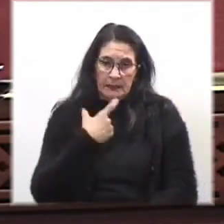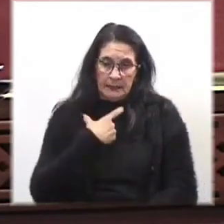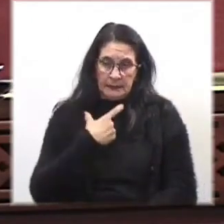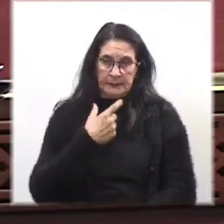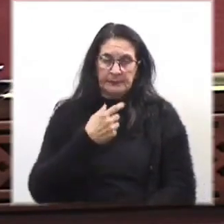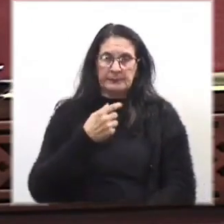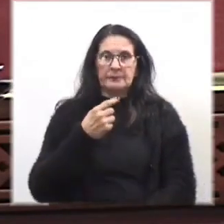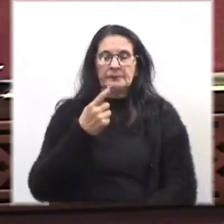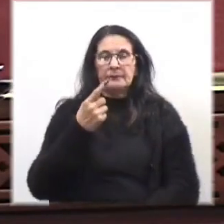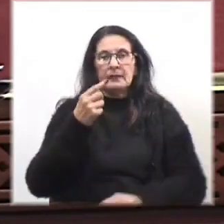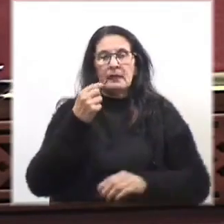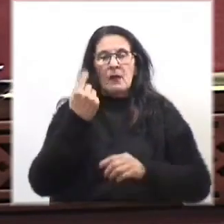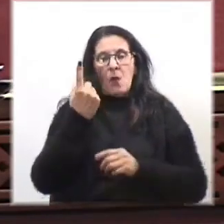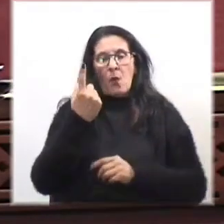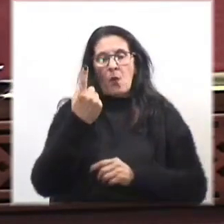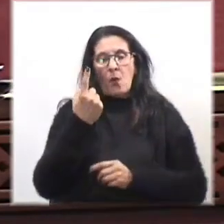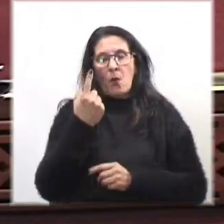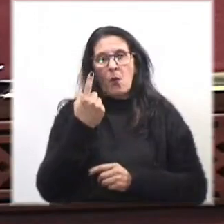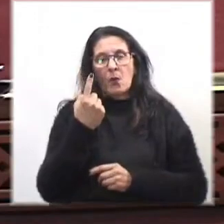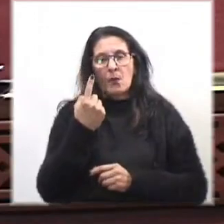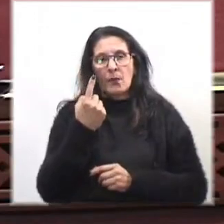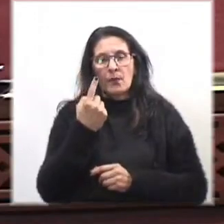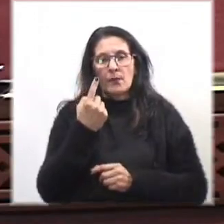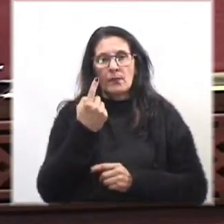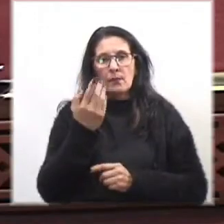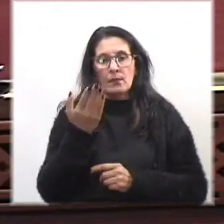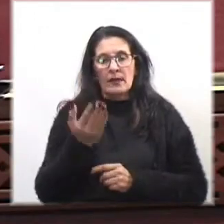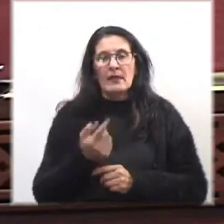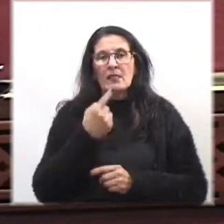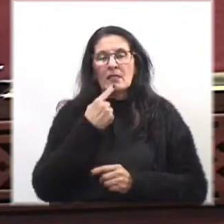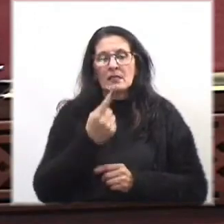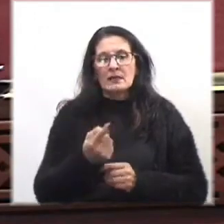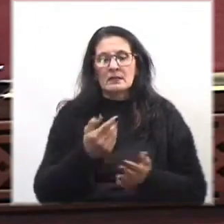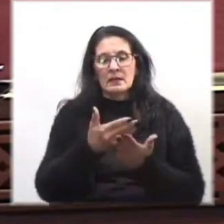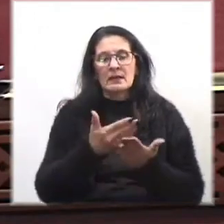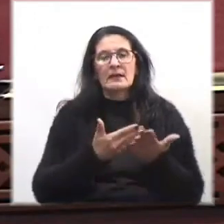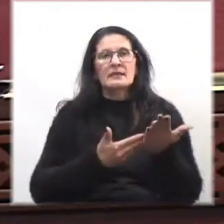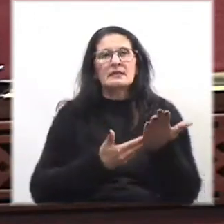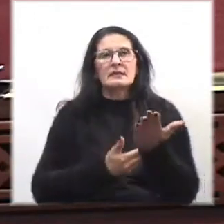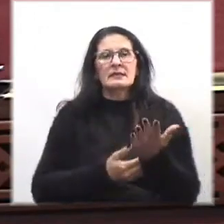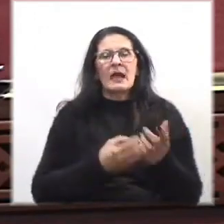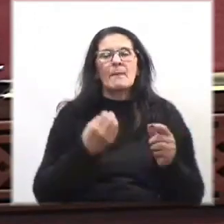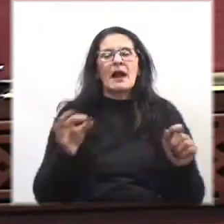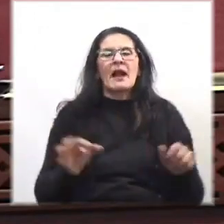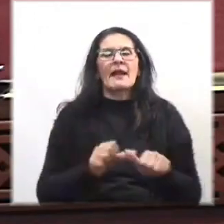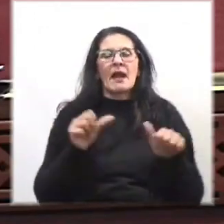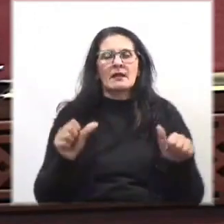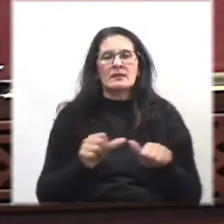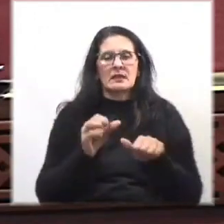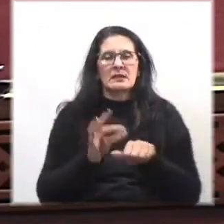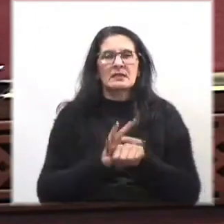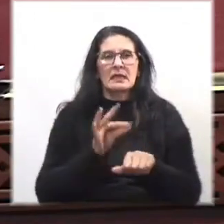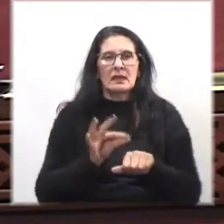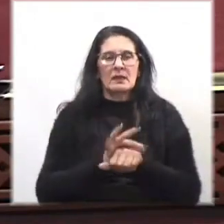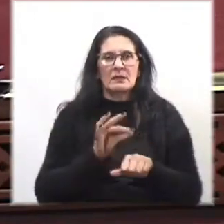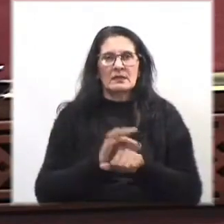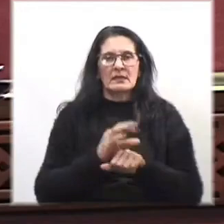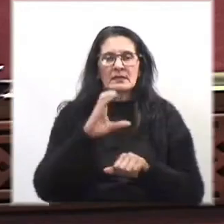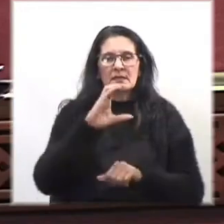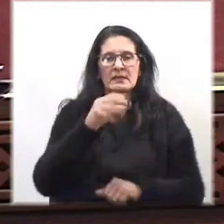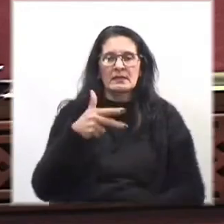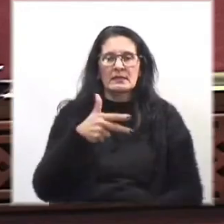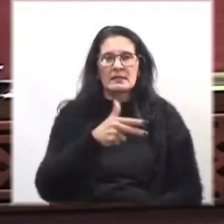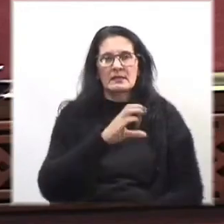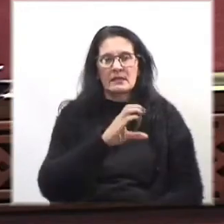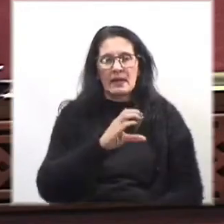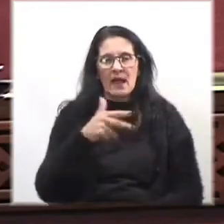conocidísimo en el Uruguay, y que dice, receta para hacer celulosa, sea C6, H10